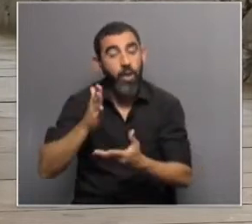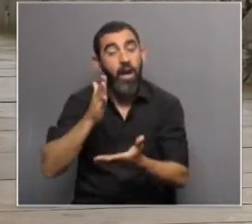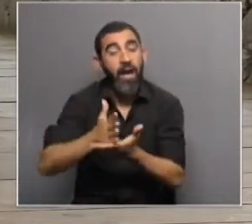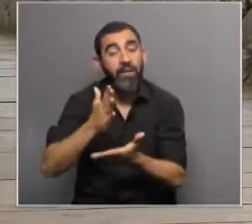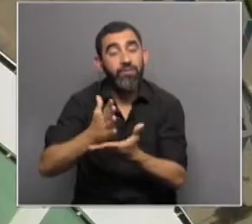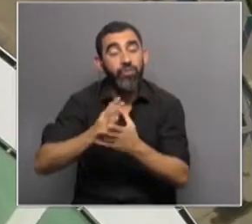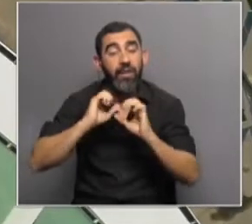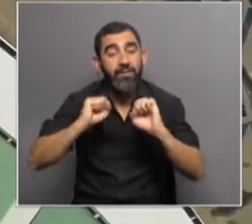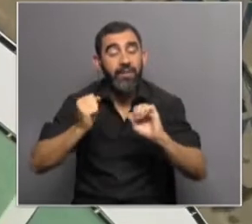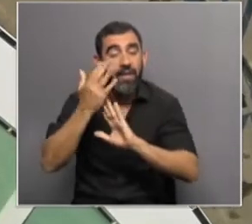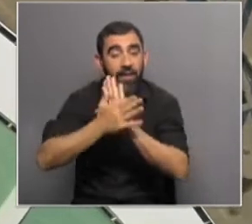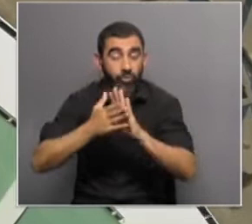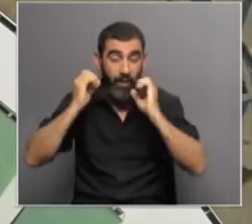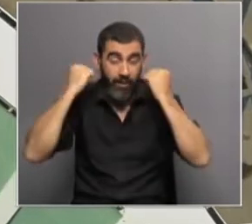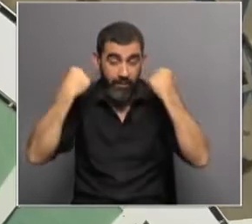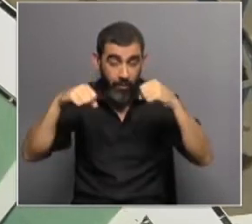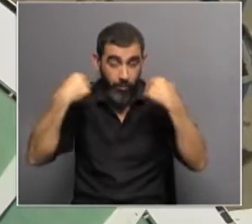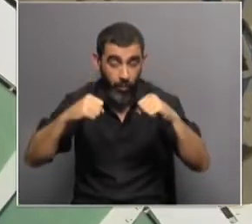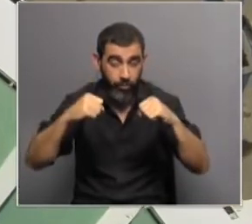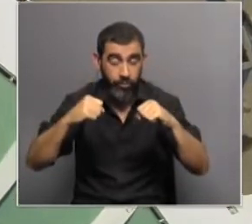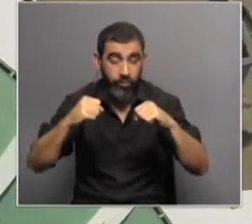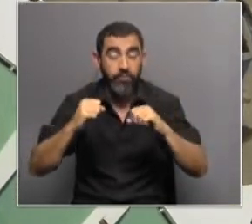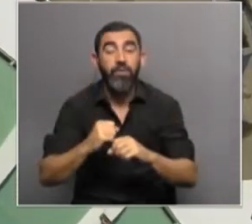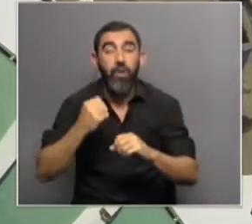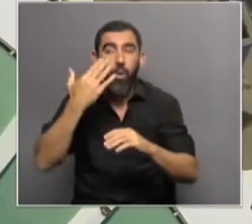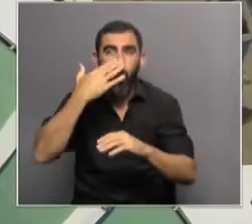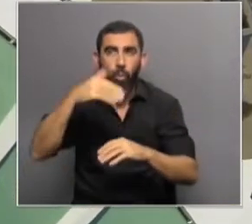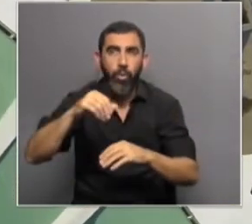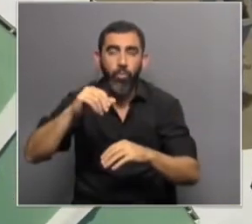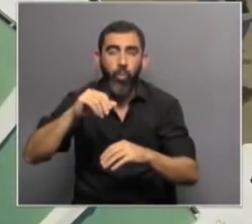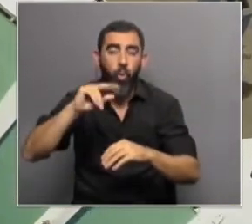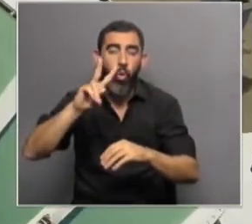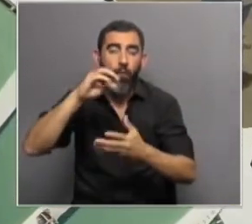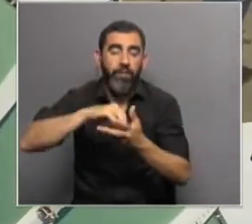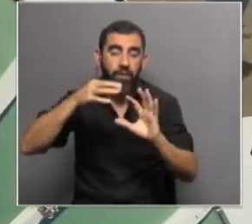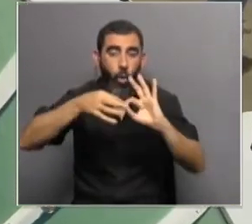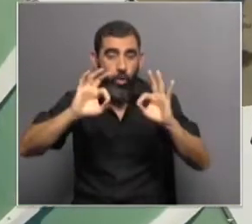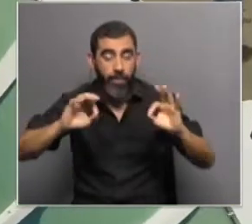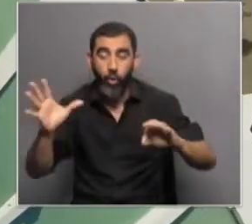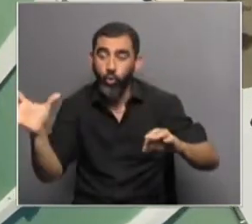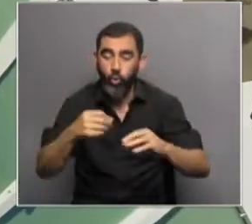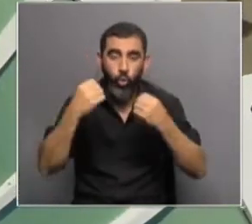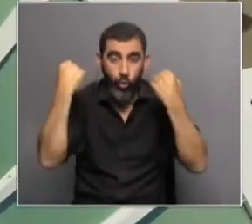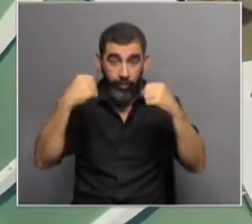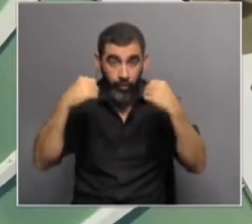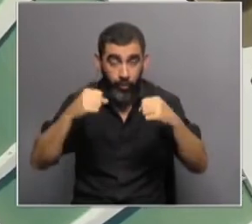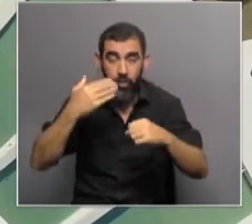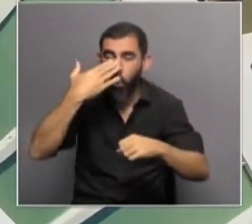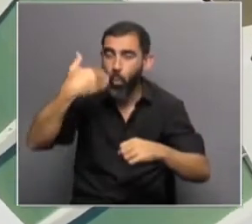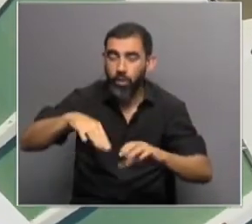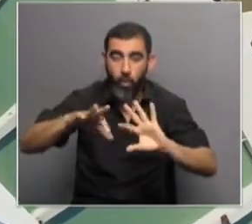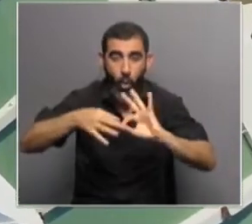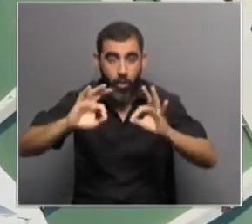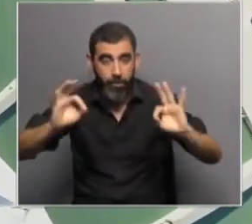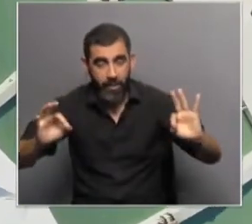de la Secretaría Nacional de Deporte, en lo que es la Fundación Deporte Uruguay, en los últimos dos ciclos olímpicos, todos los deportistas que pasaron por el último ciclo